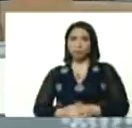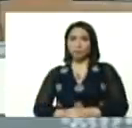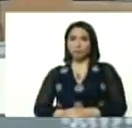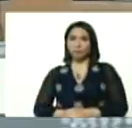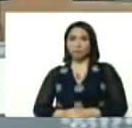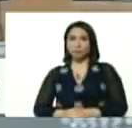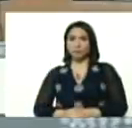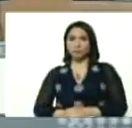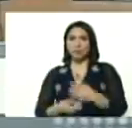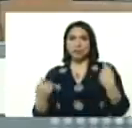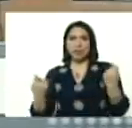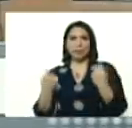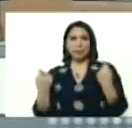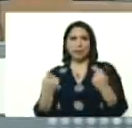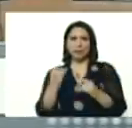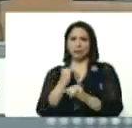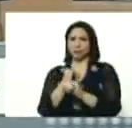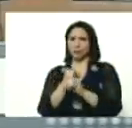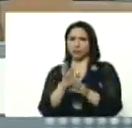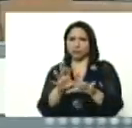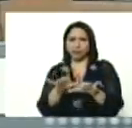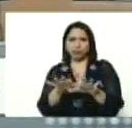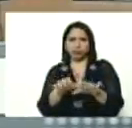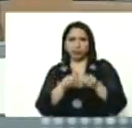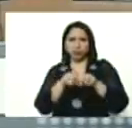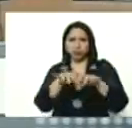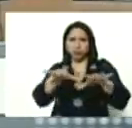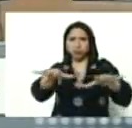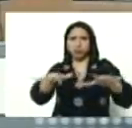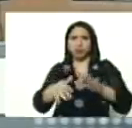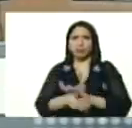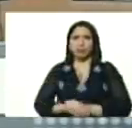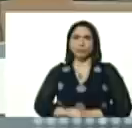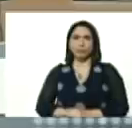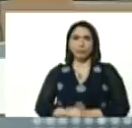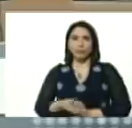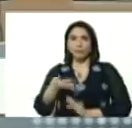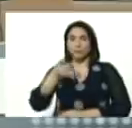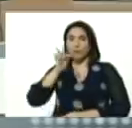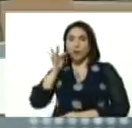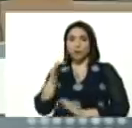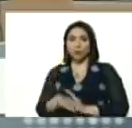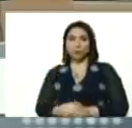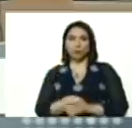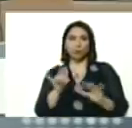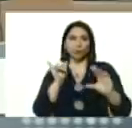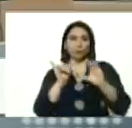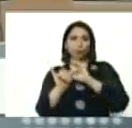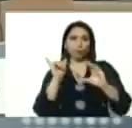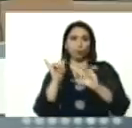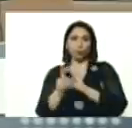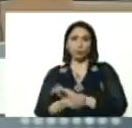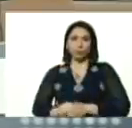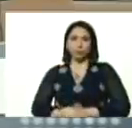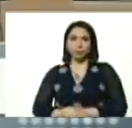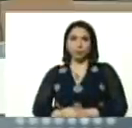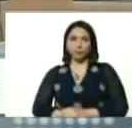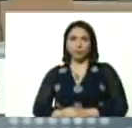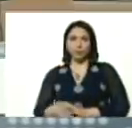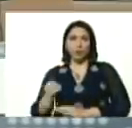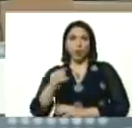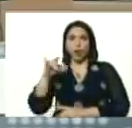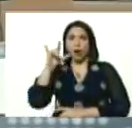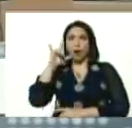las campañas, por las redes sociales, por Facebook, por YouTube, por